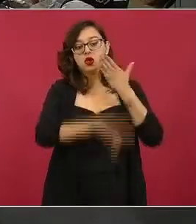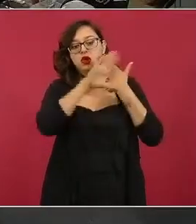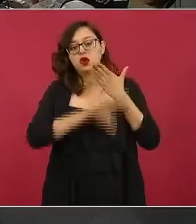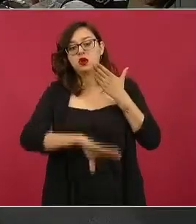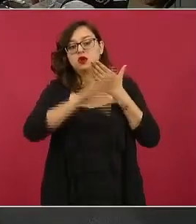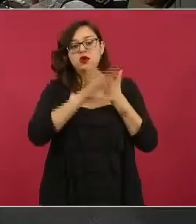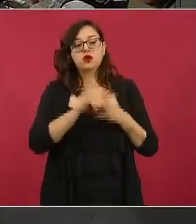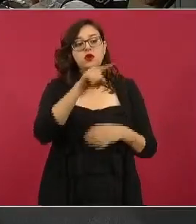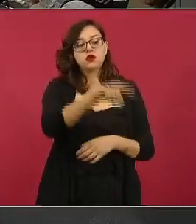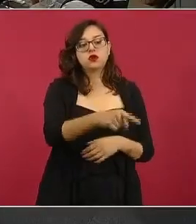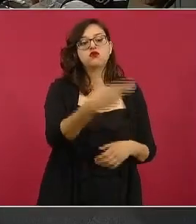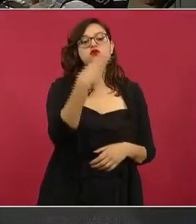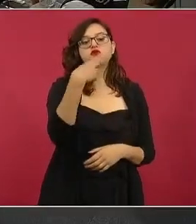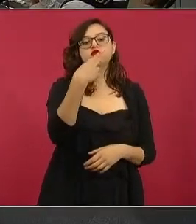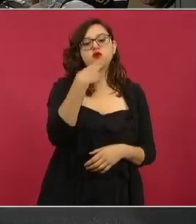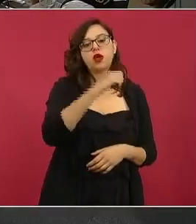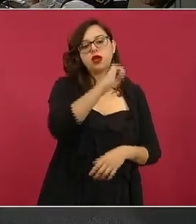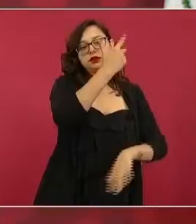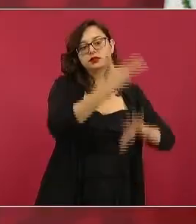no a Krause